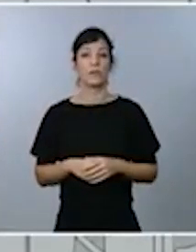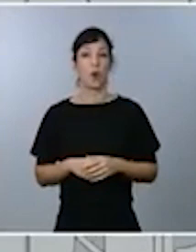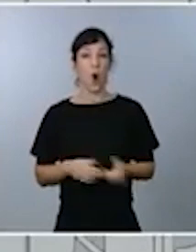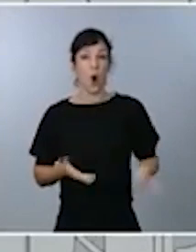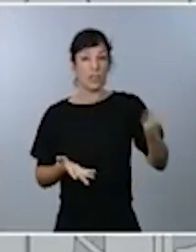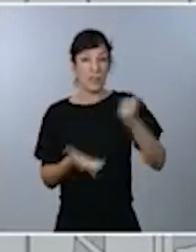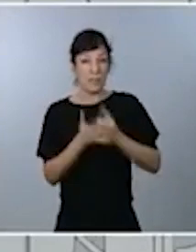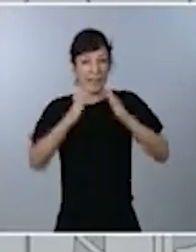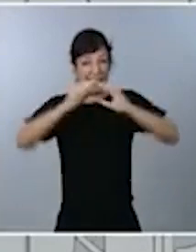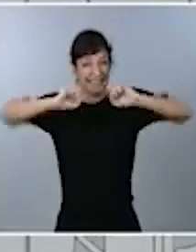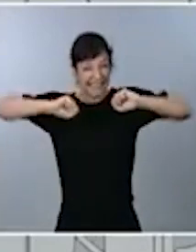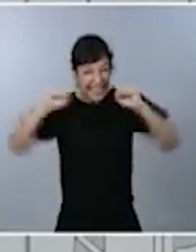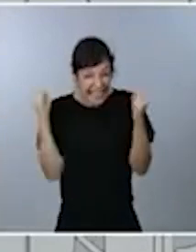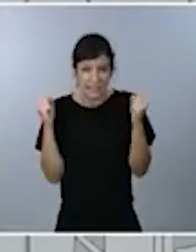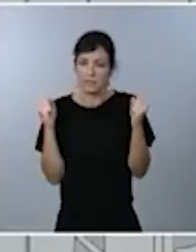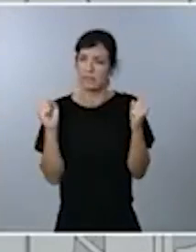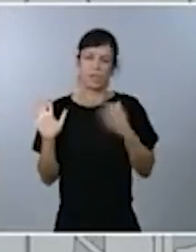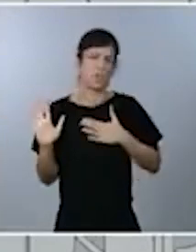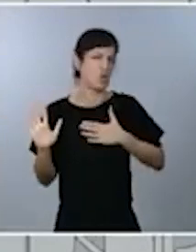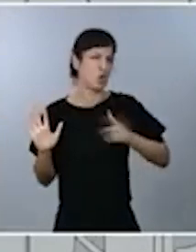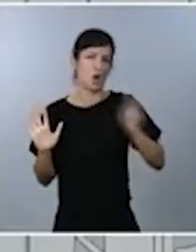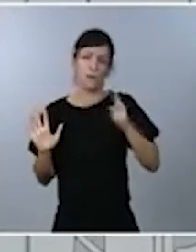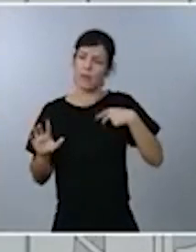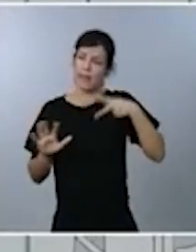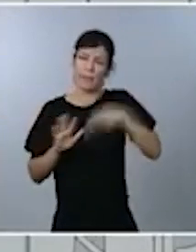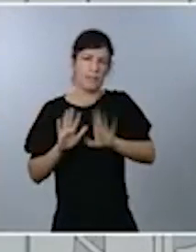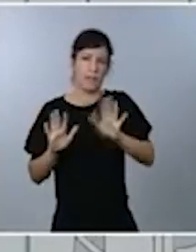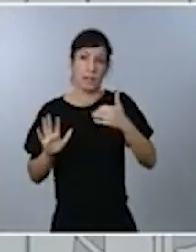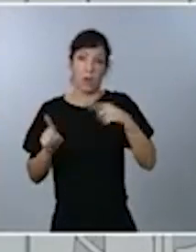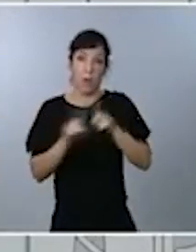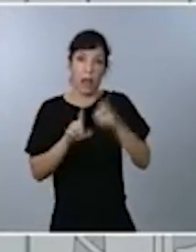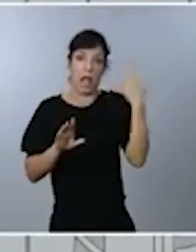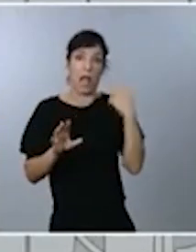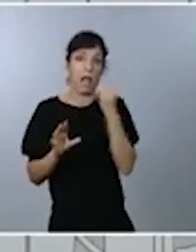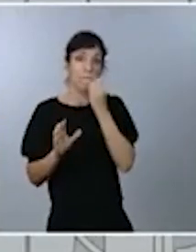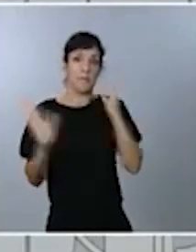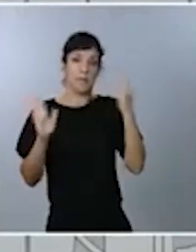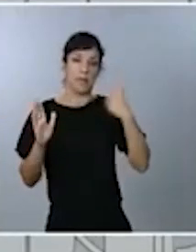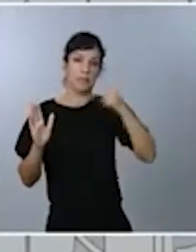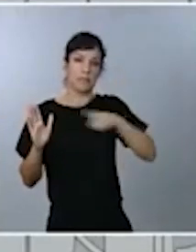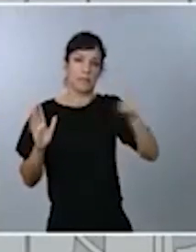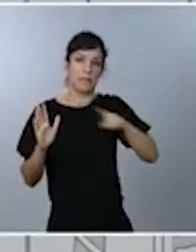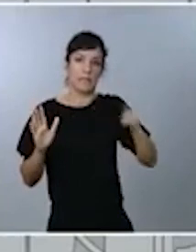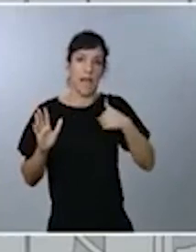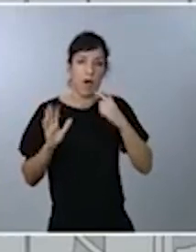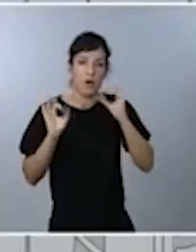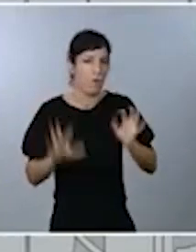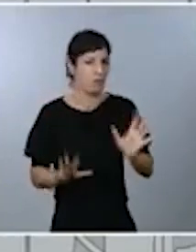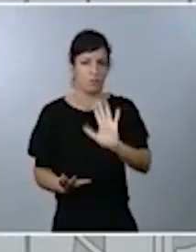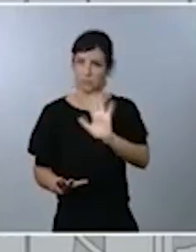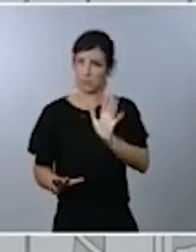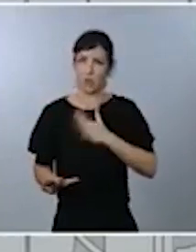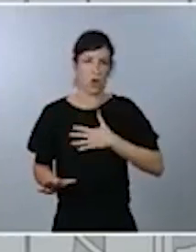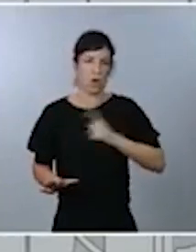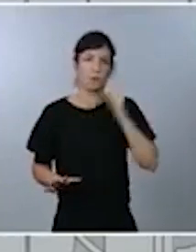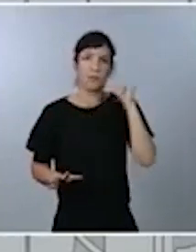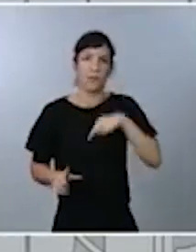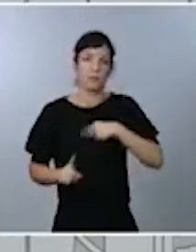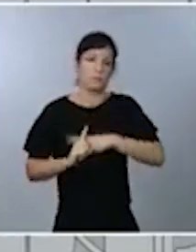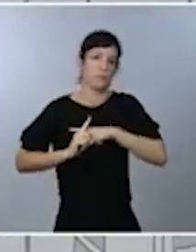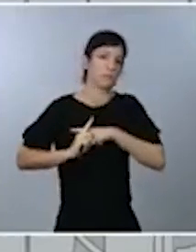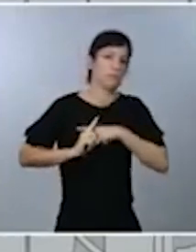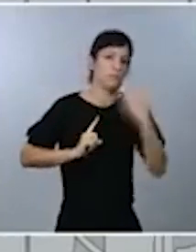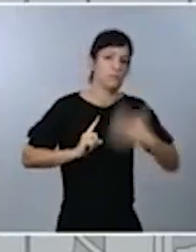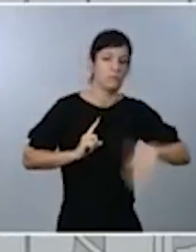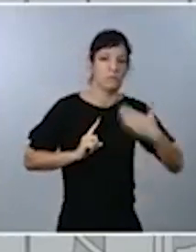domiciliario como el que vivimos durante semanas en primavera. Sabemos los sacrificios que comporta, las consecuencias